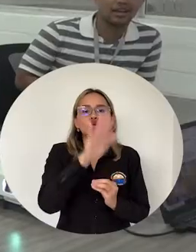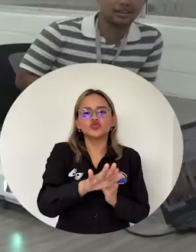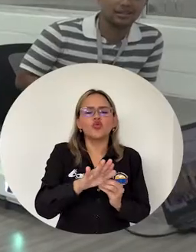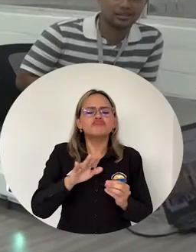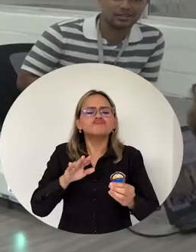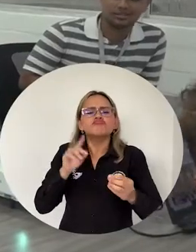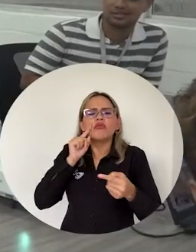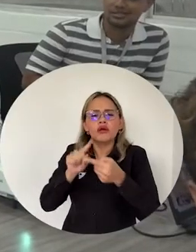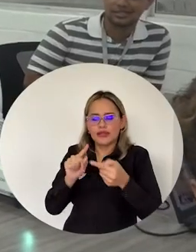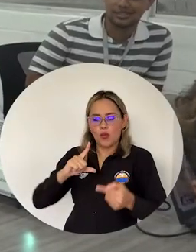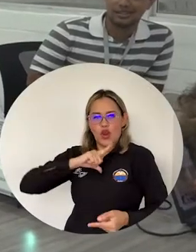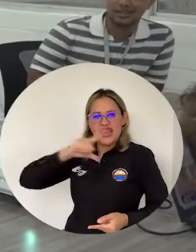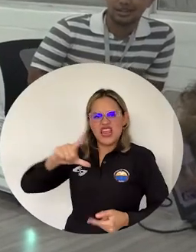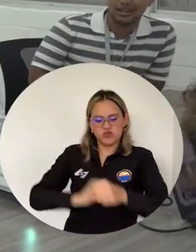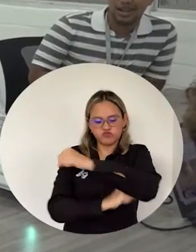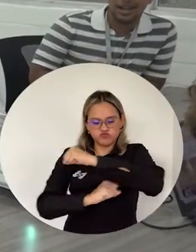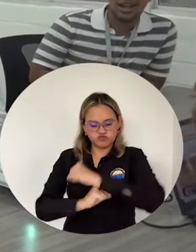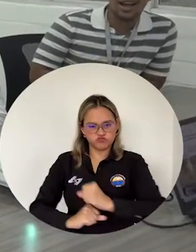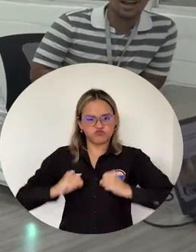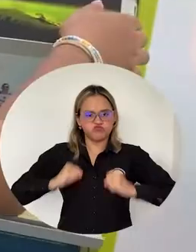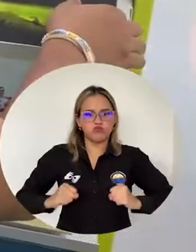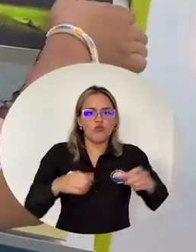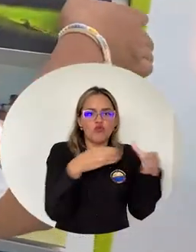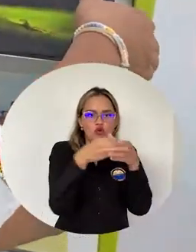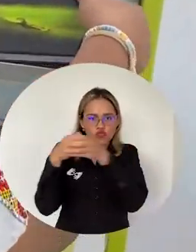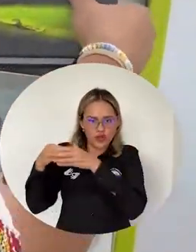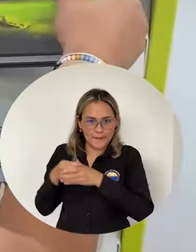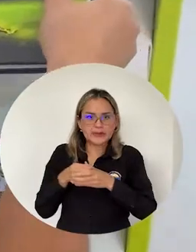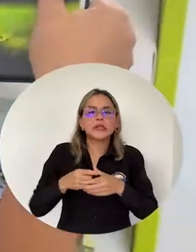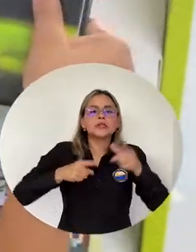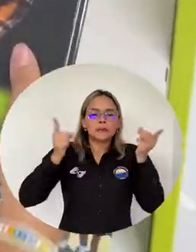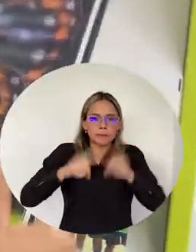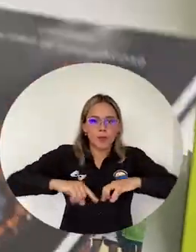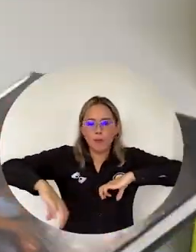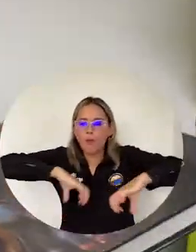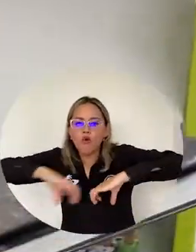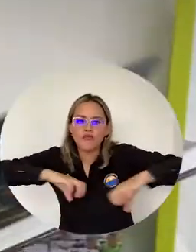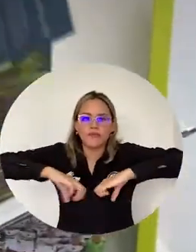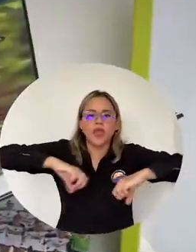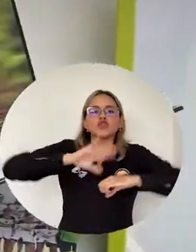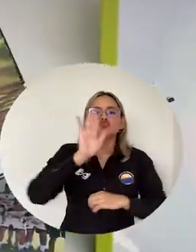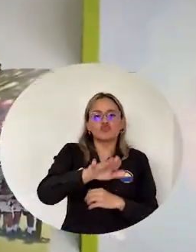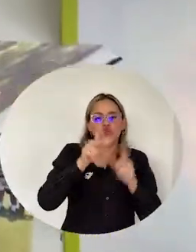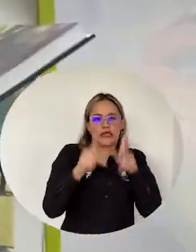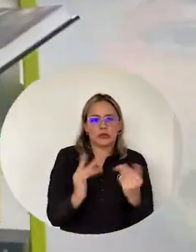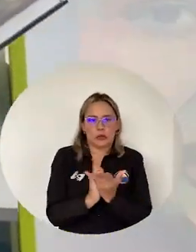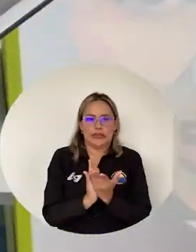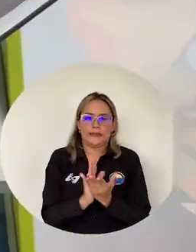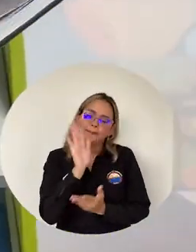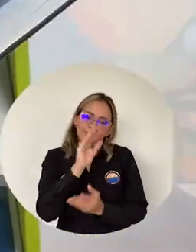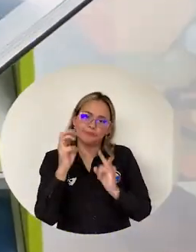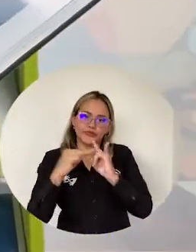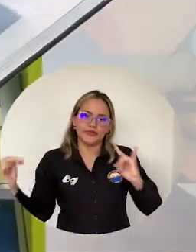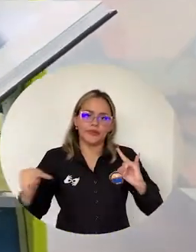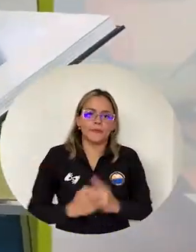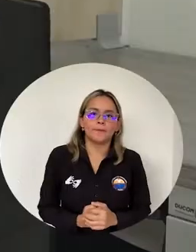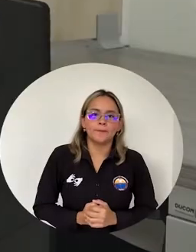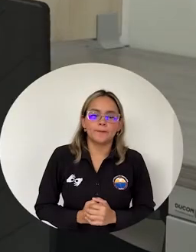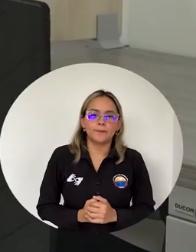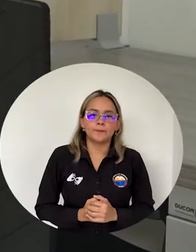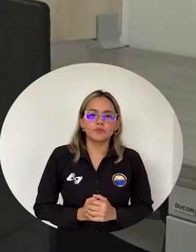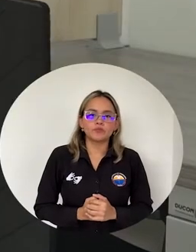programa institucional de liderazgo y fortalecimiento De las organizaciones y movimientos estudiantiles de la Universidad del Magdalena